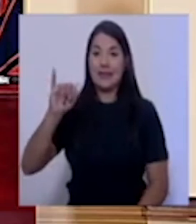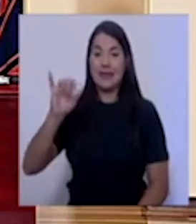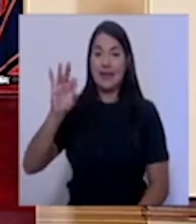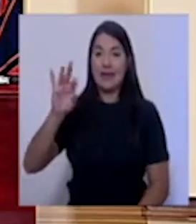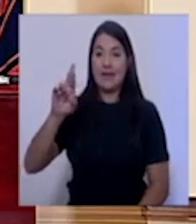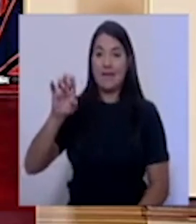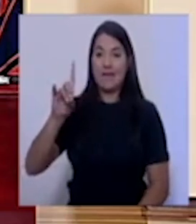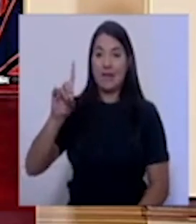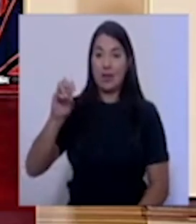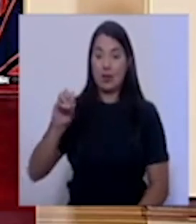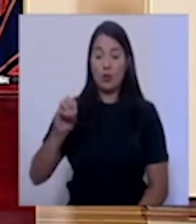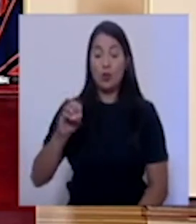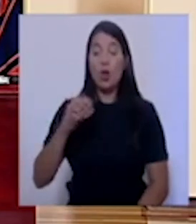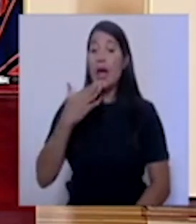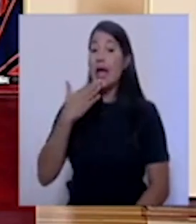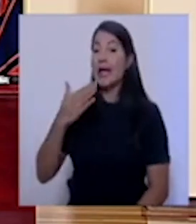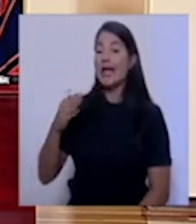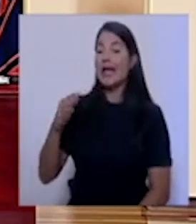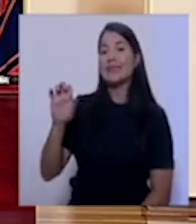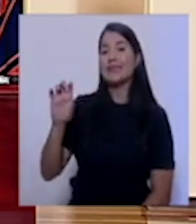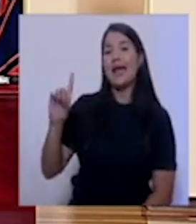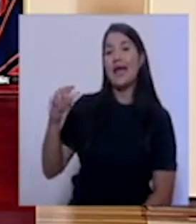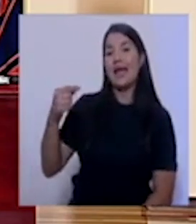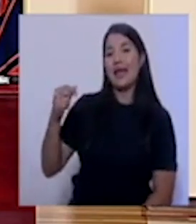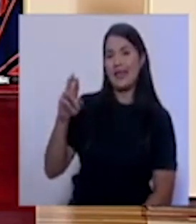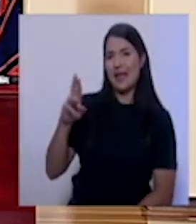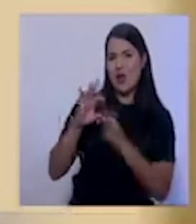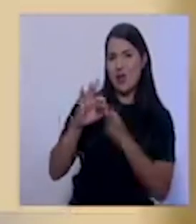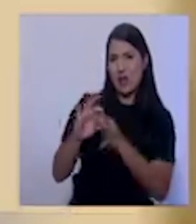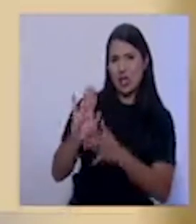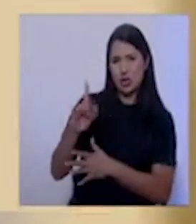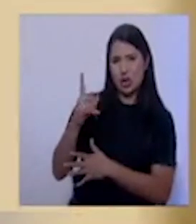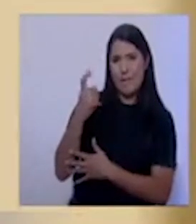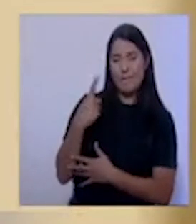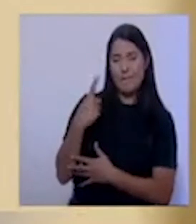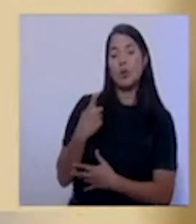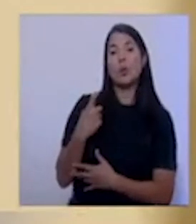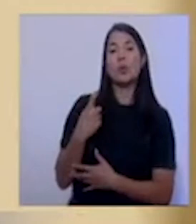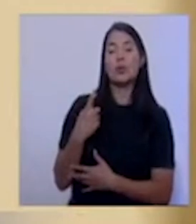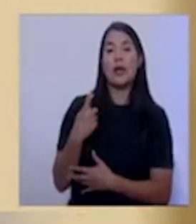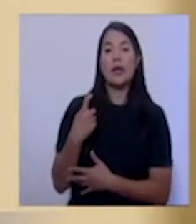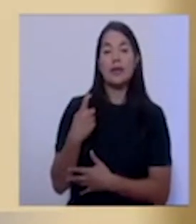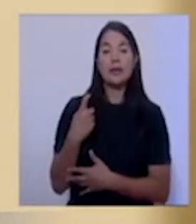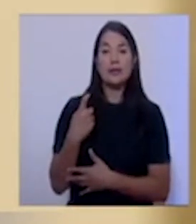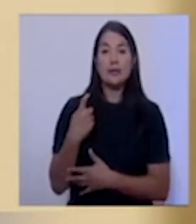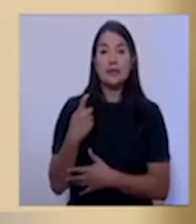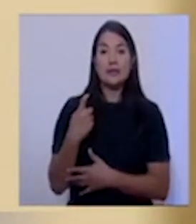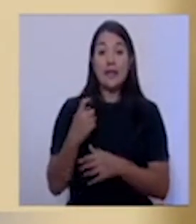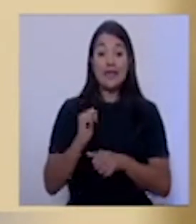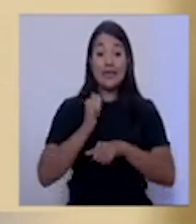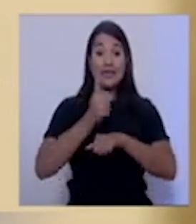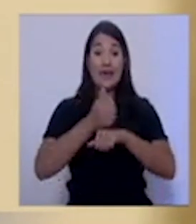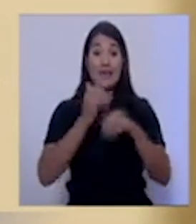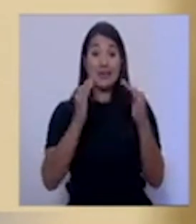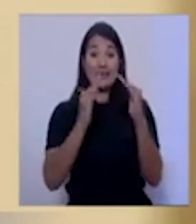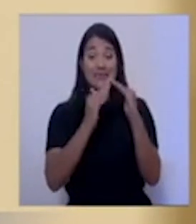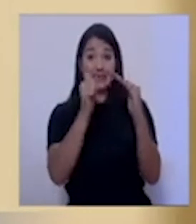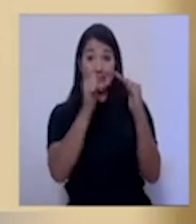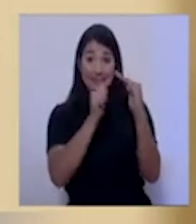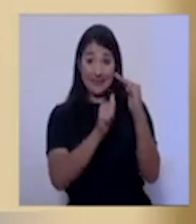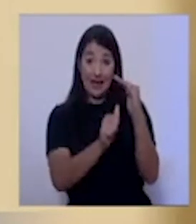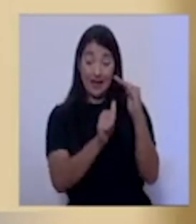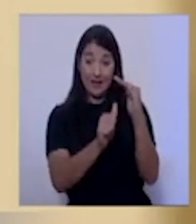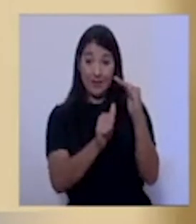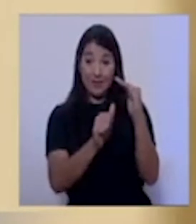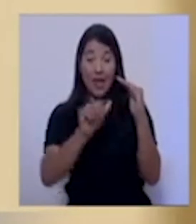Muchas gracias. Don Edgar, referente a su consulta, la habilitación de alojamientos temporales, la habilitación de albergues,